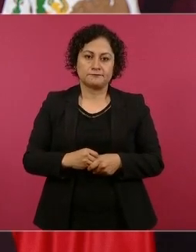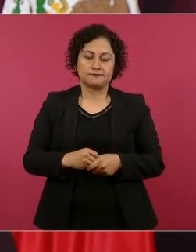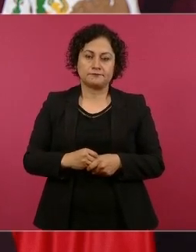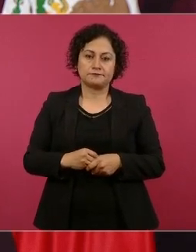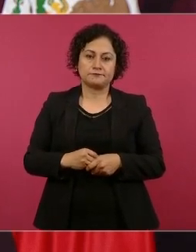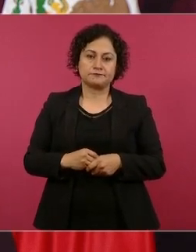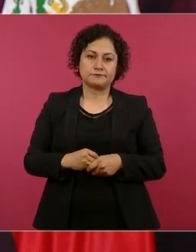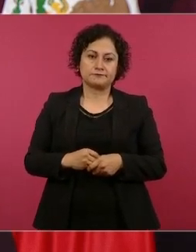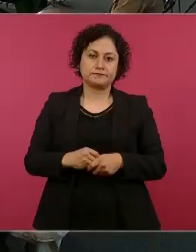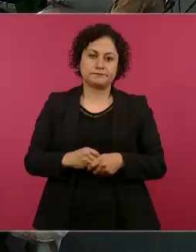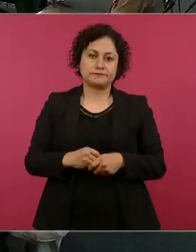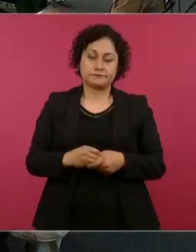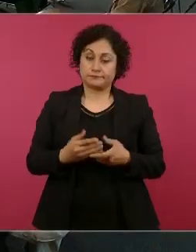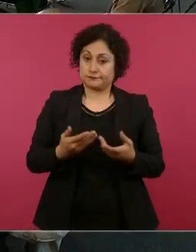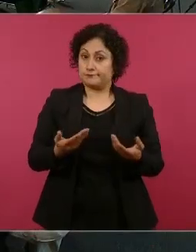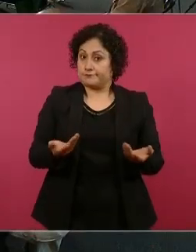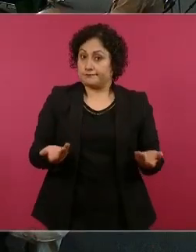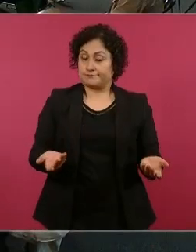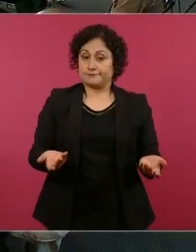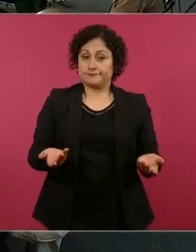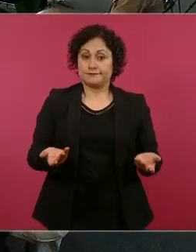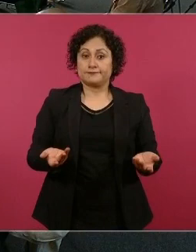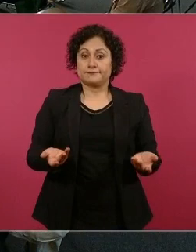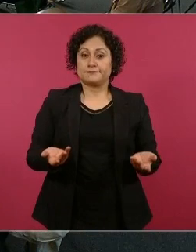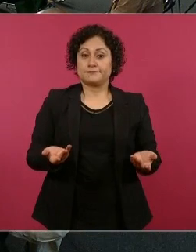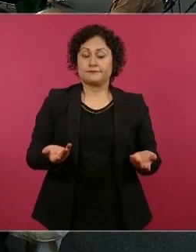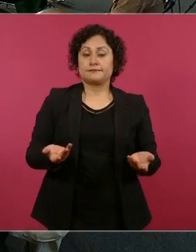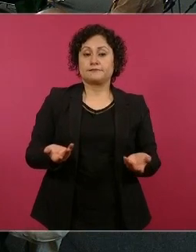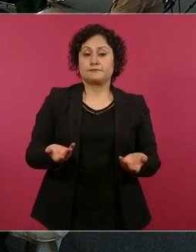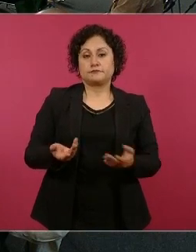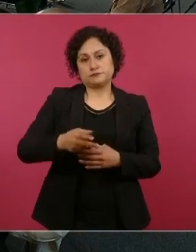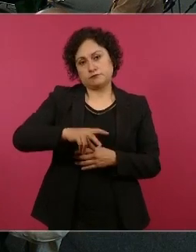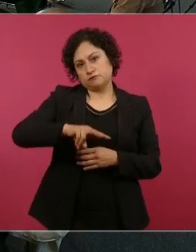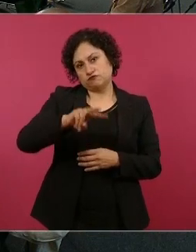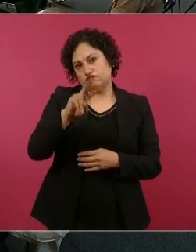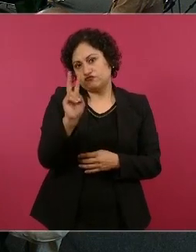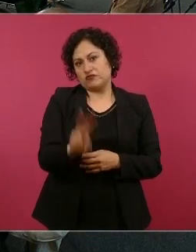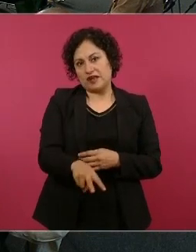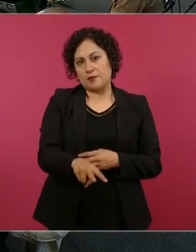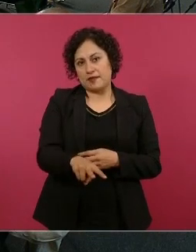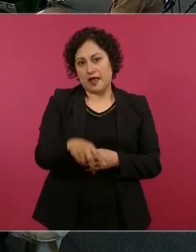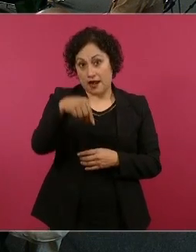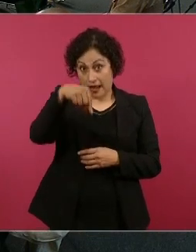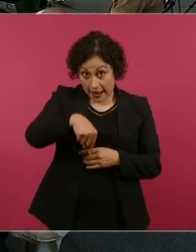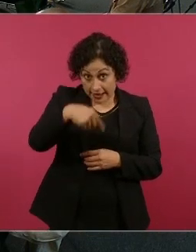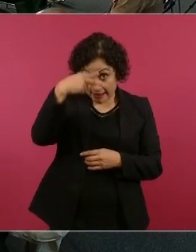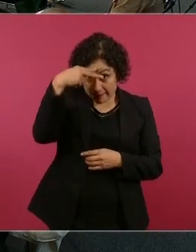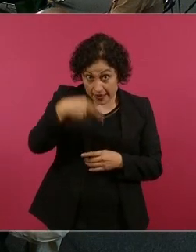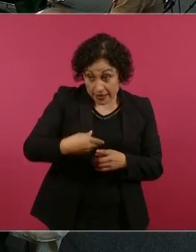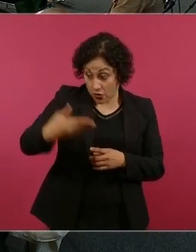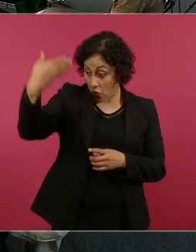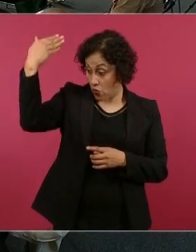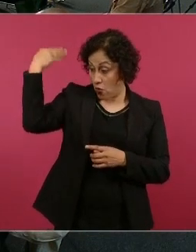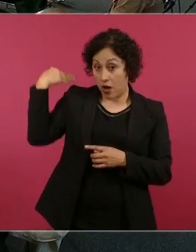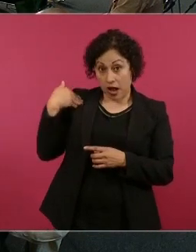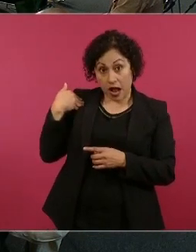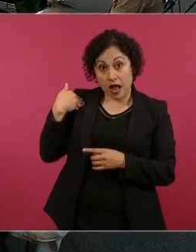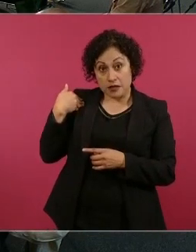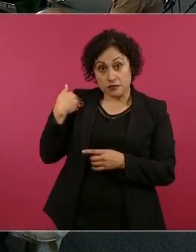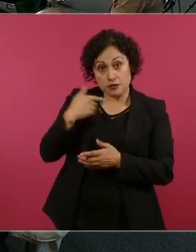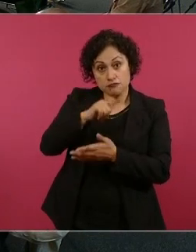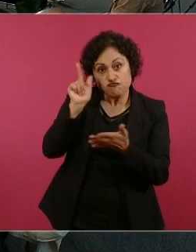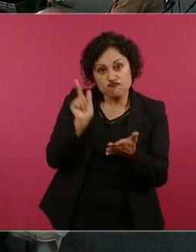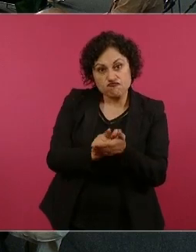Entonces, aquí con mucho respeto se resolvió eso. Ahora vamos a